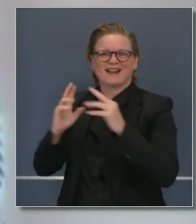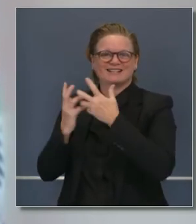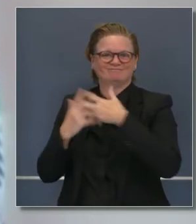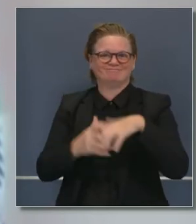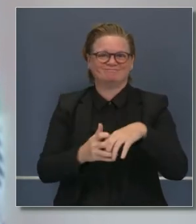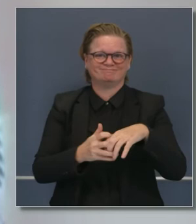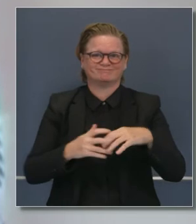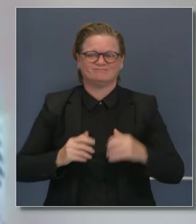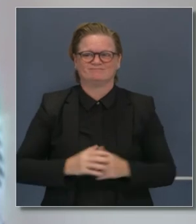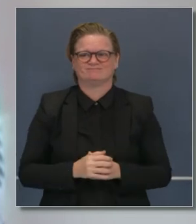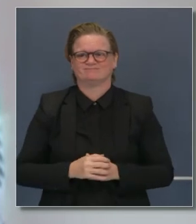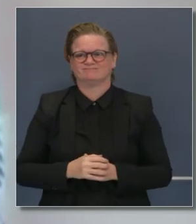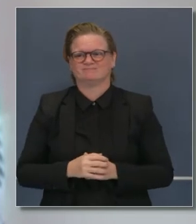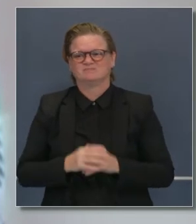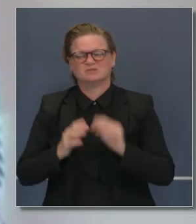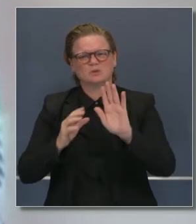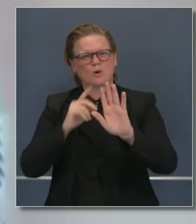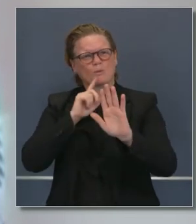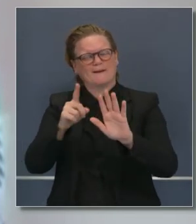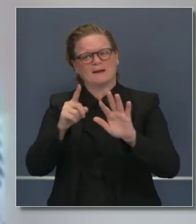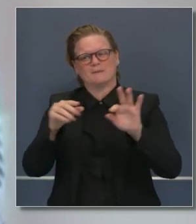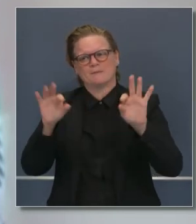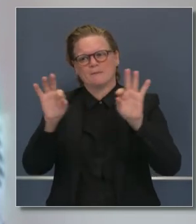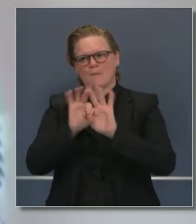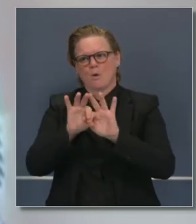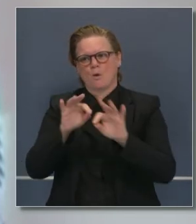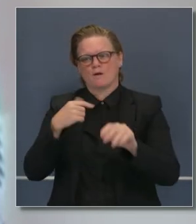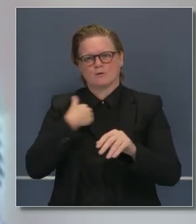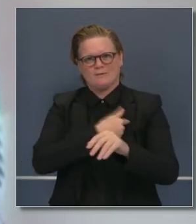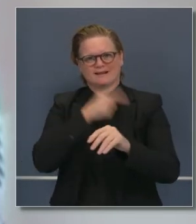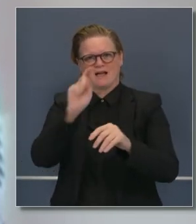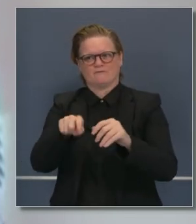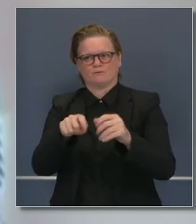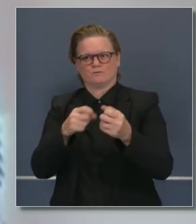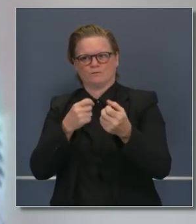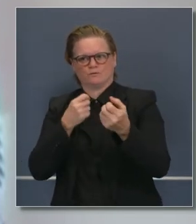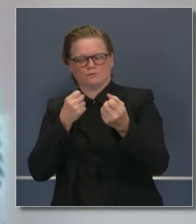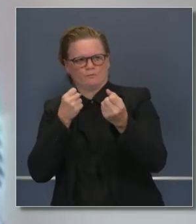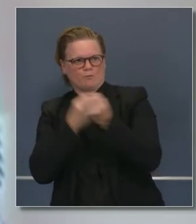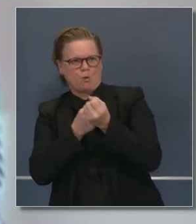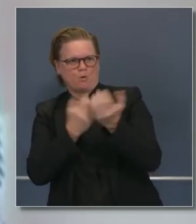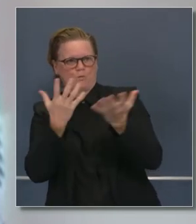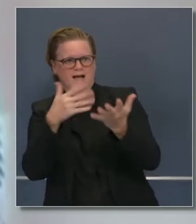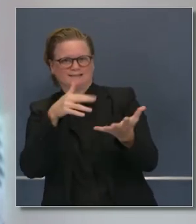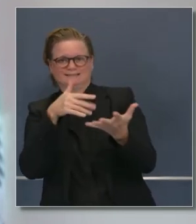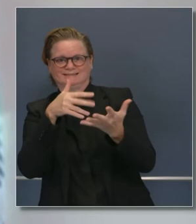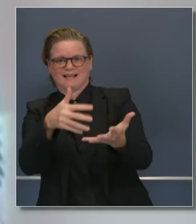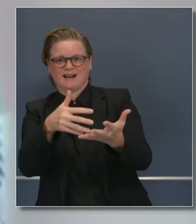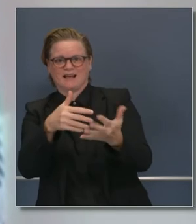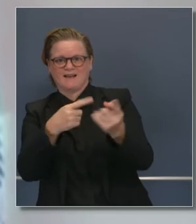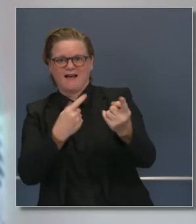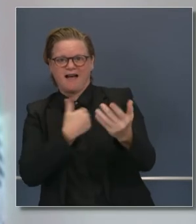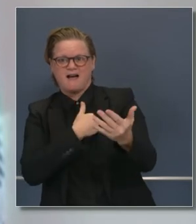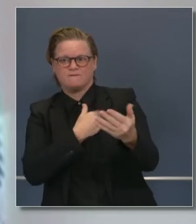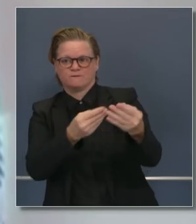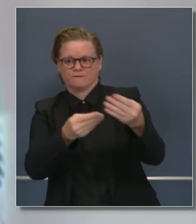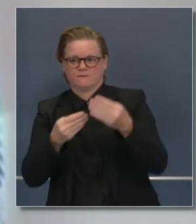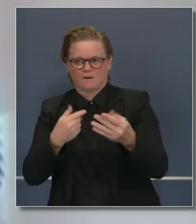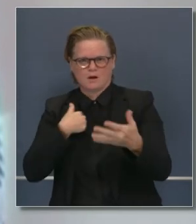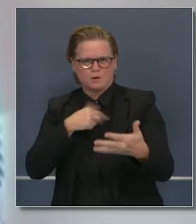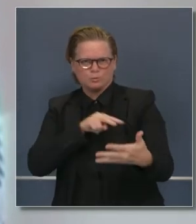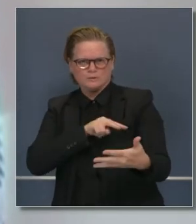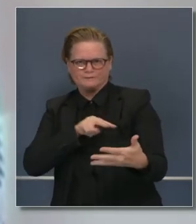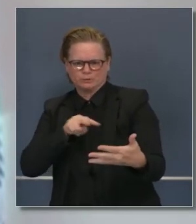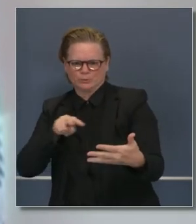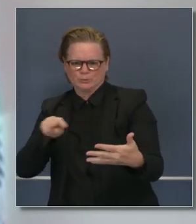aumentando el cuerpo de evidencia para endosar la vacuna, pero tenemos las herramientas para hacerlo en tiempo real como ningún otro estado,